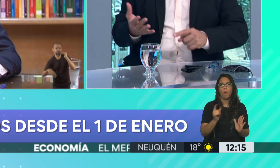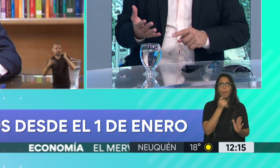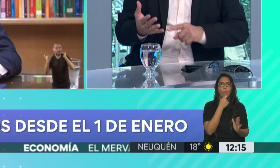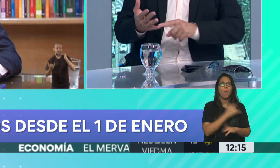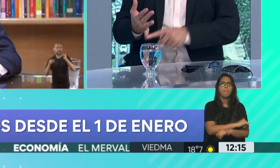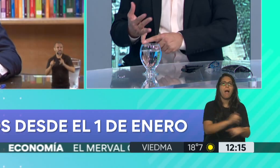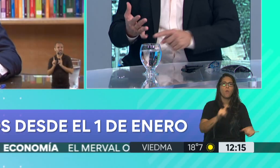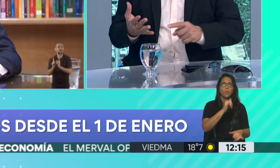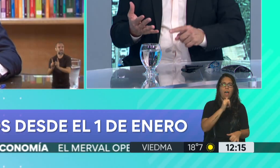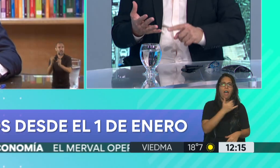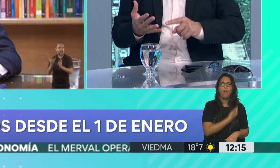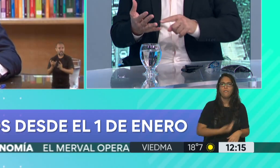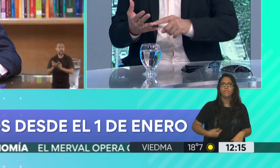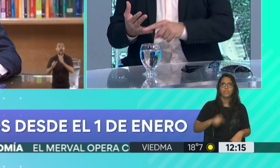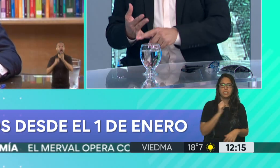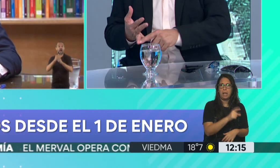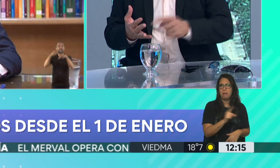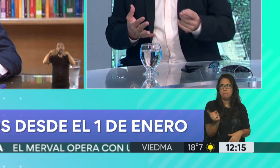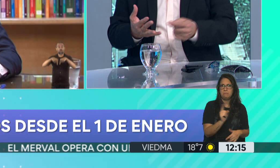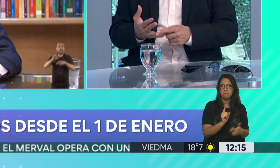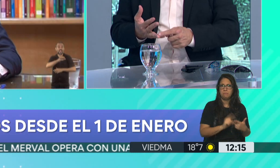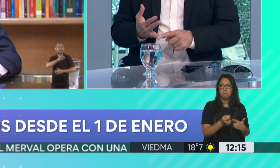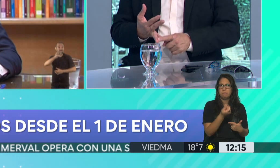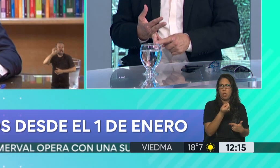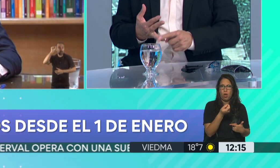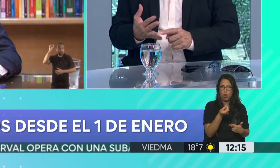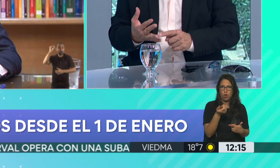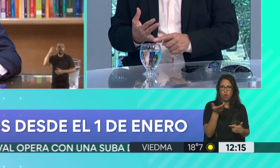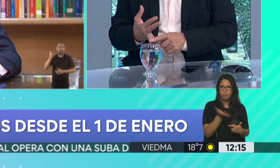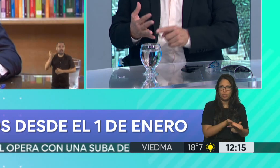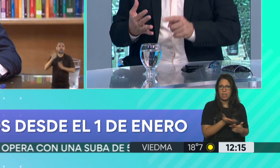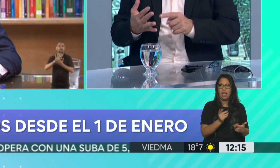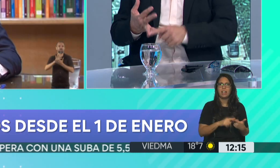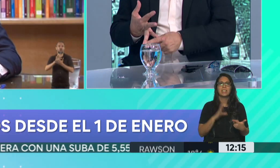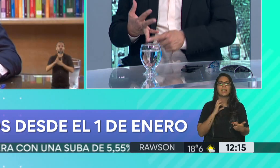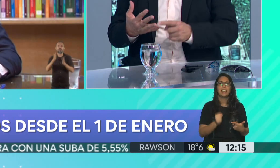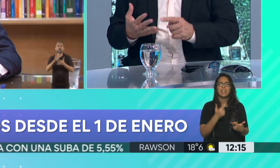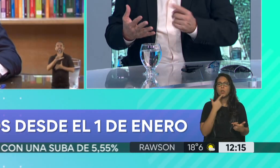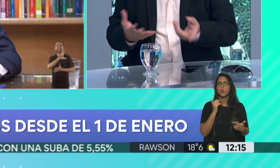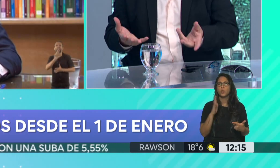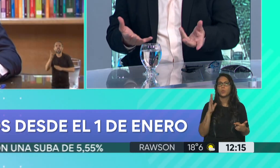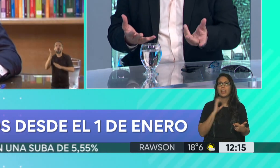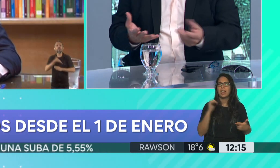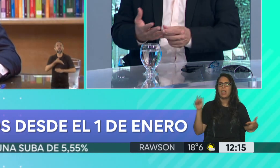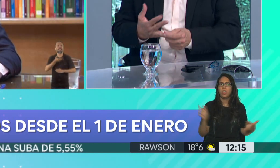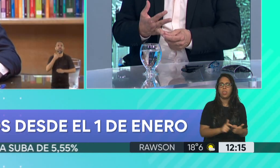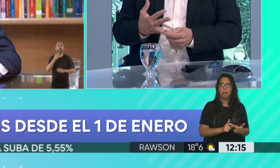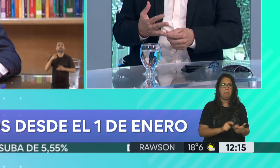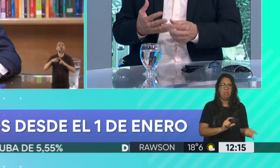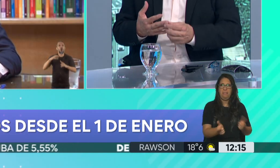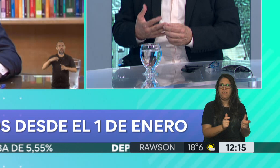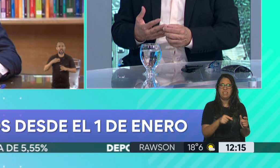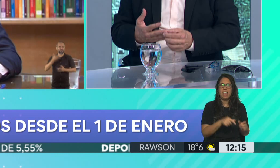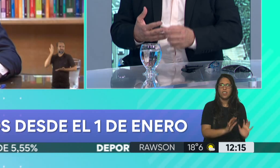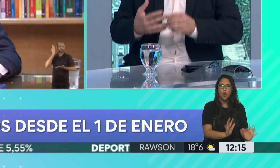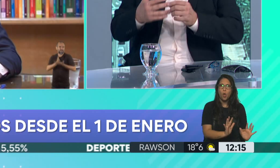pauta publicitaria o la secretaria y subsecretaria que desaparecen, digamos, diferencia no está